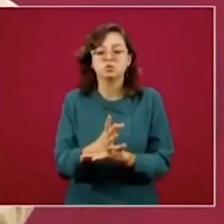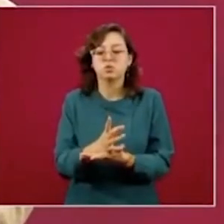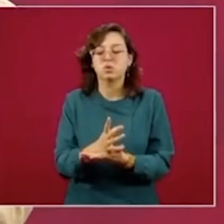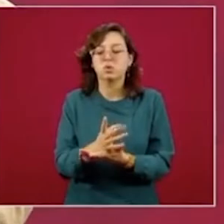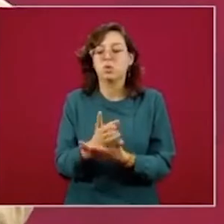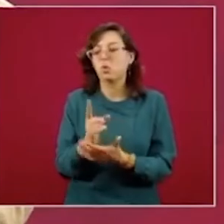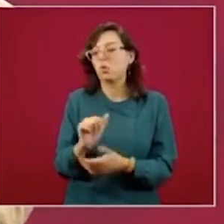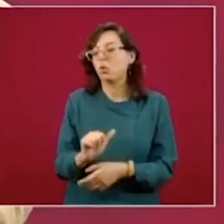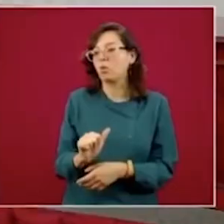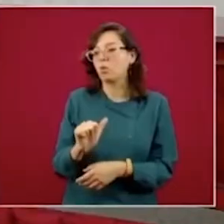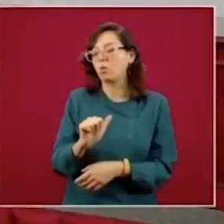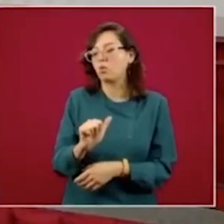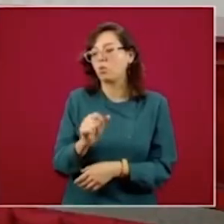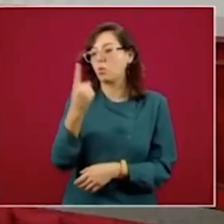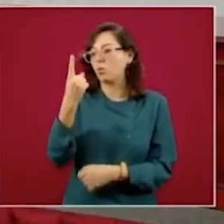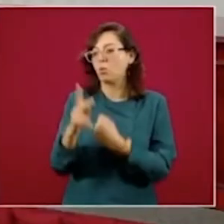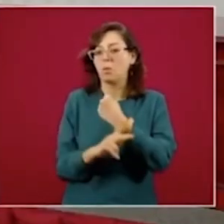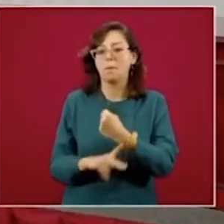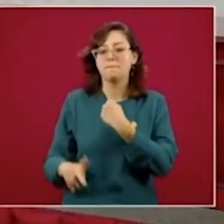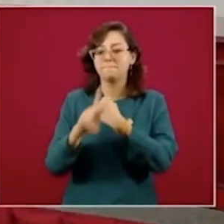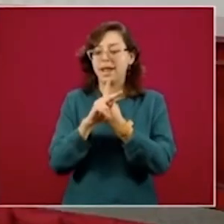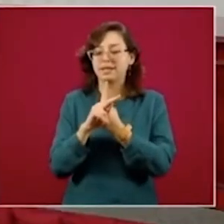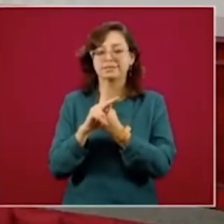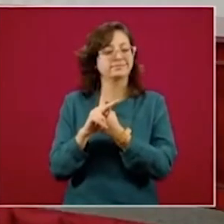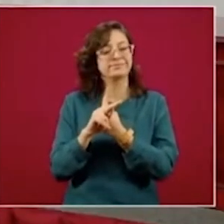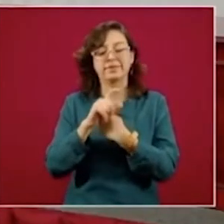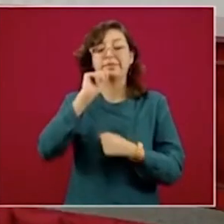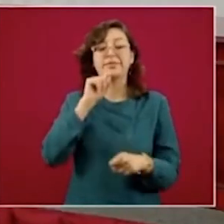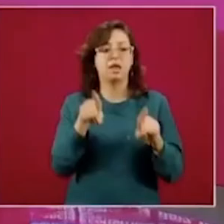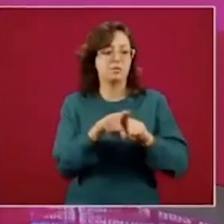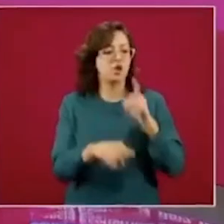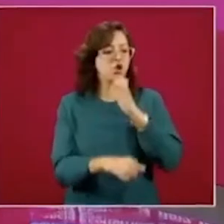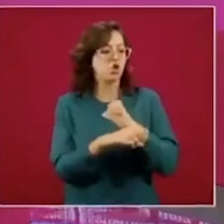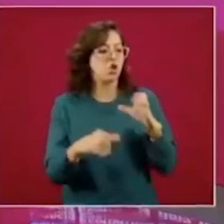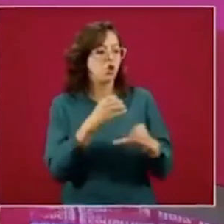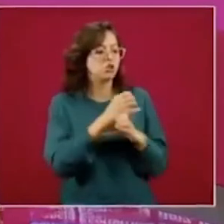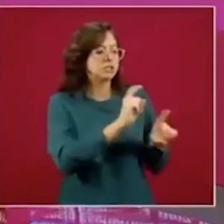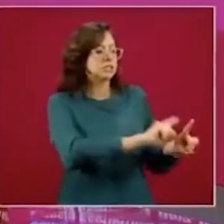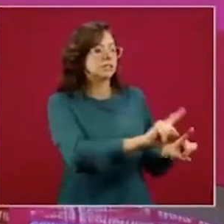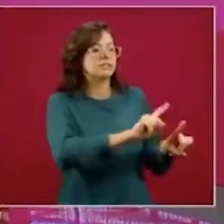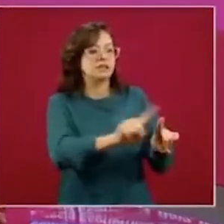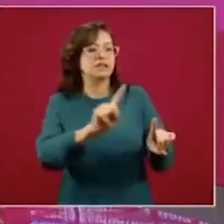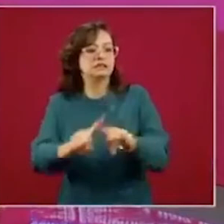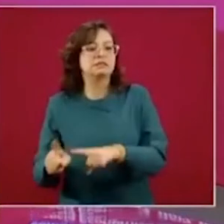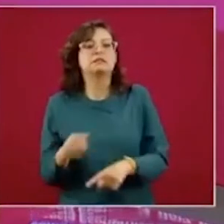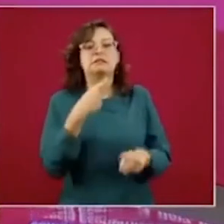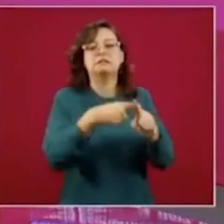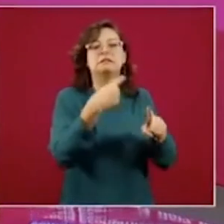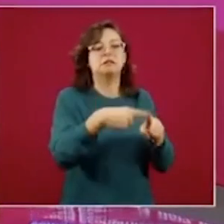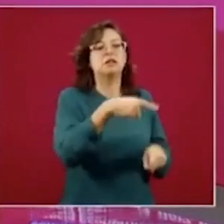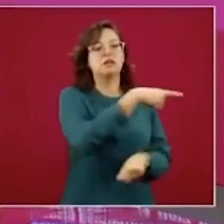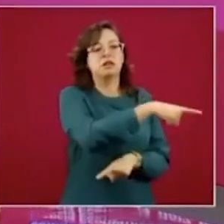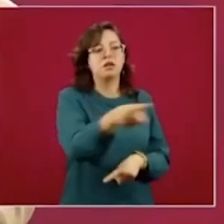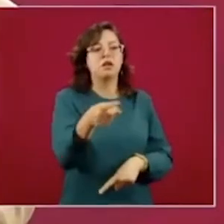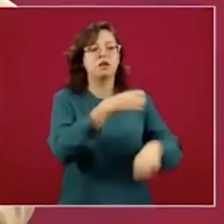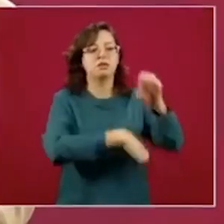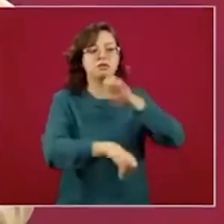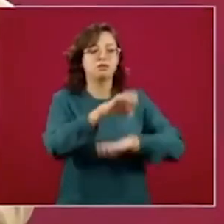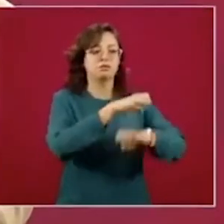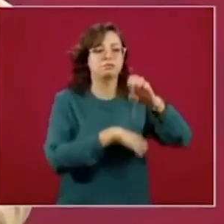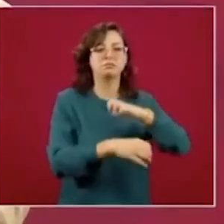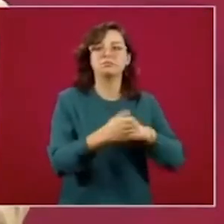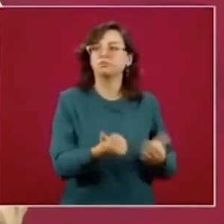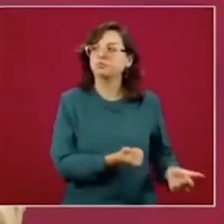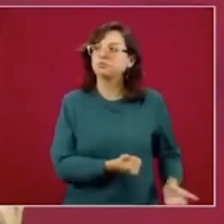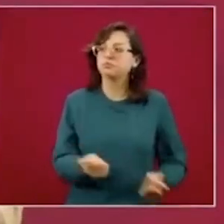destino, que es importante, sino también el tipo de producto y quiénes en México producen ese tipo de productos que están yendo al mercado